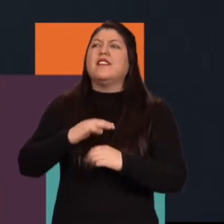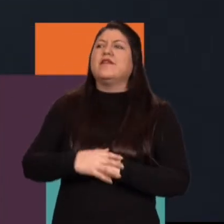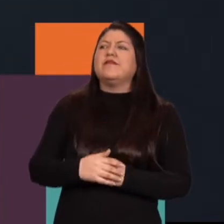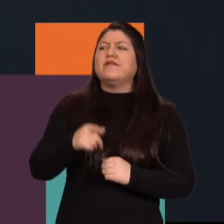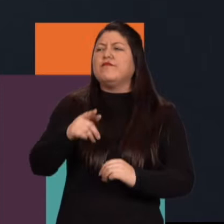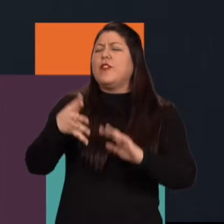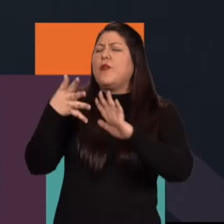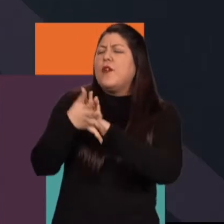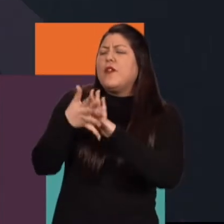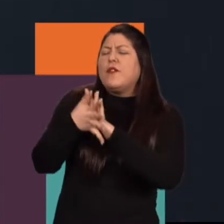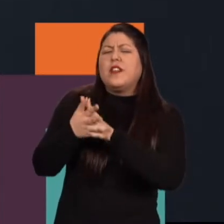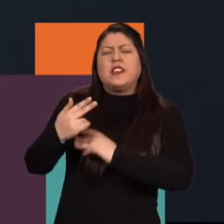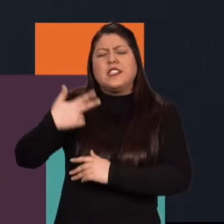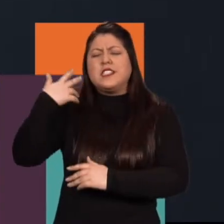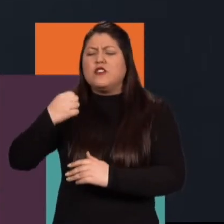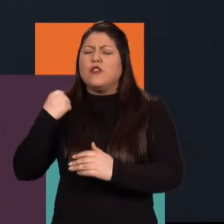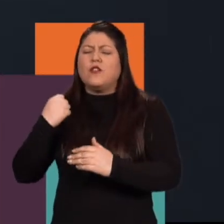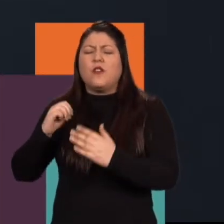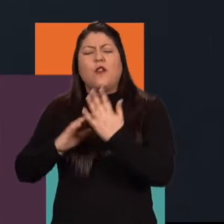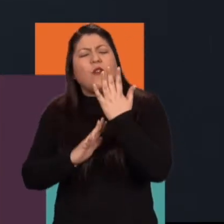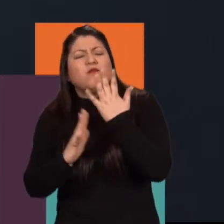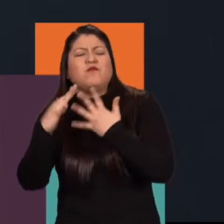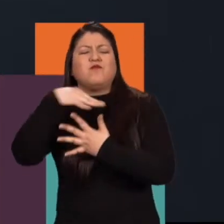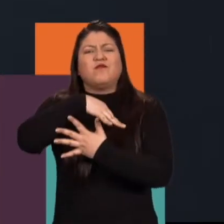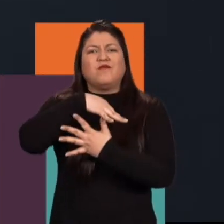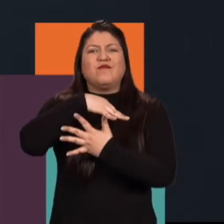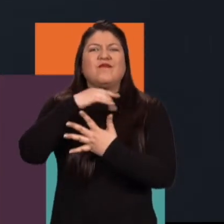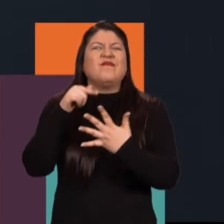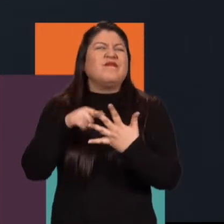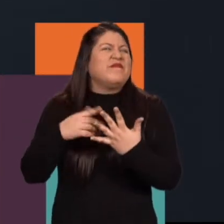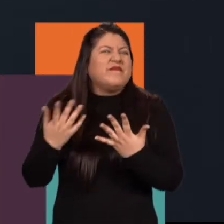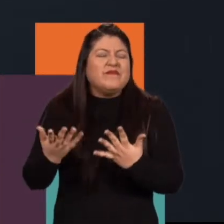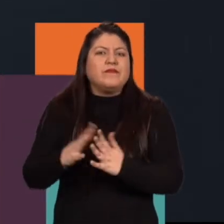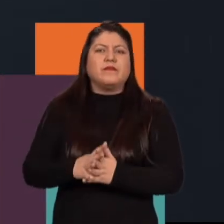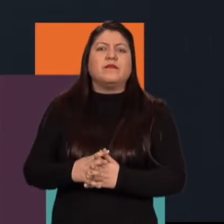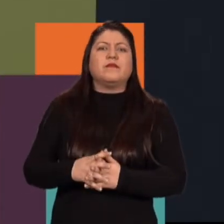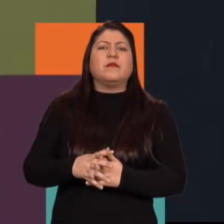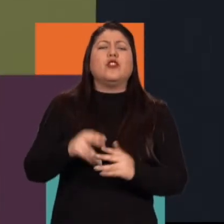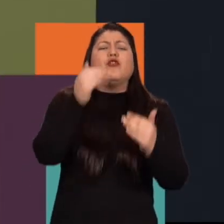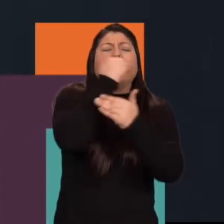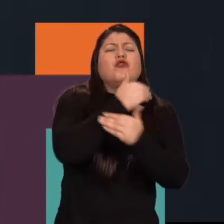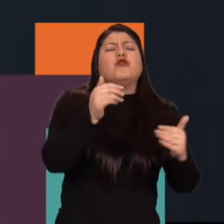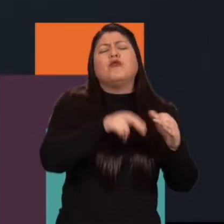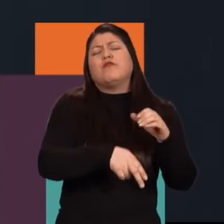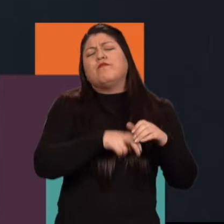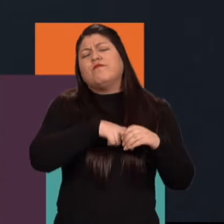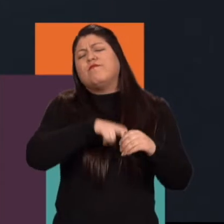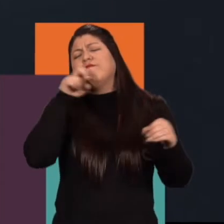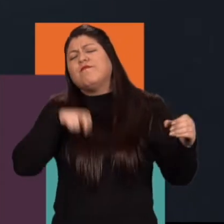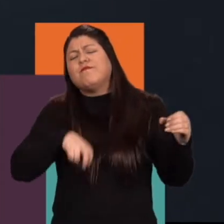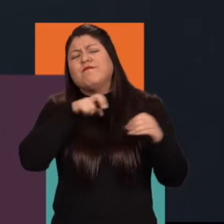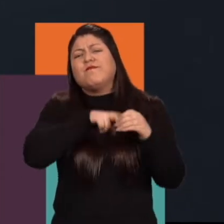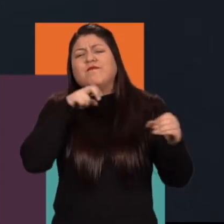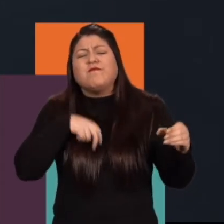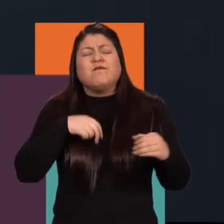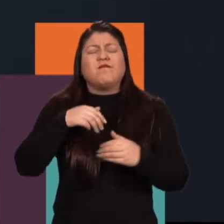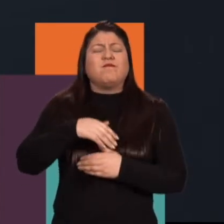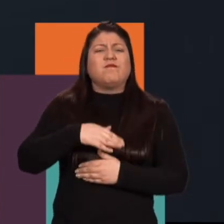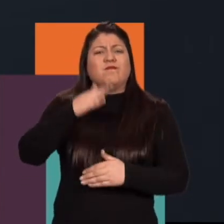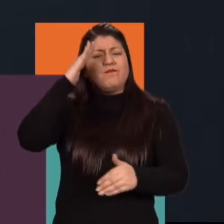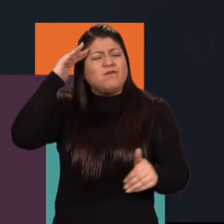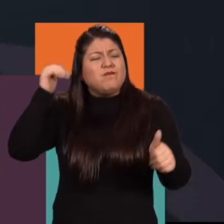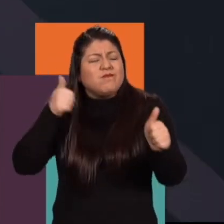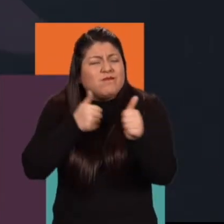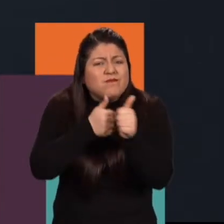de ese objetivo tratar de meter historias transversales acerca de la deserción escolar, acerca de los